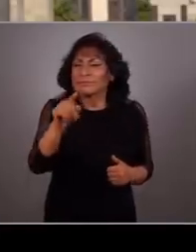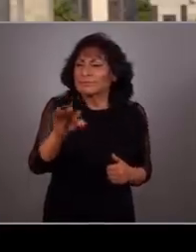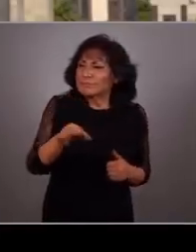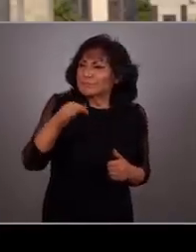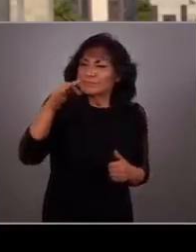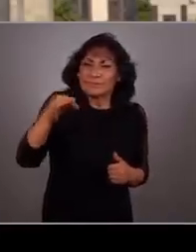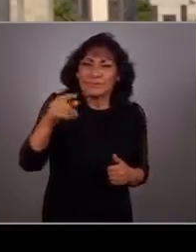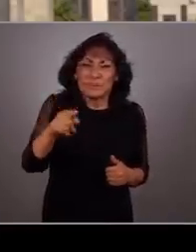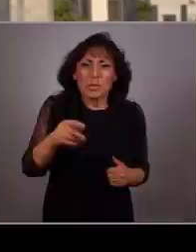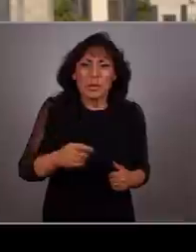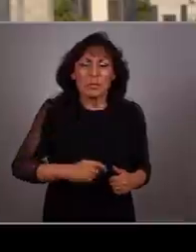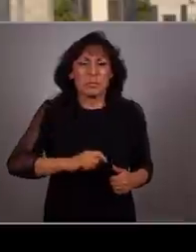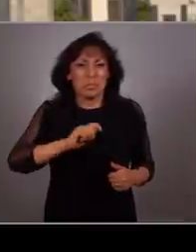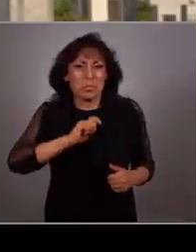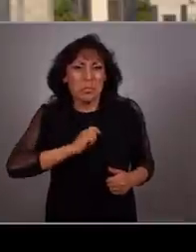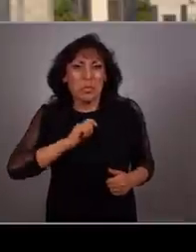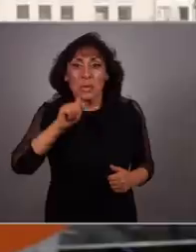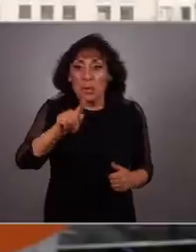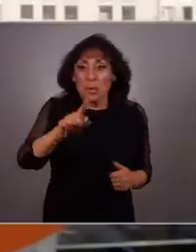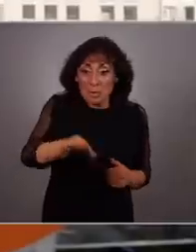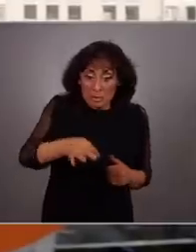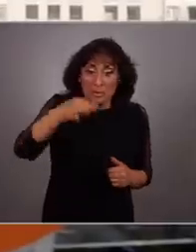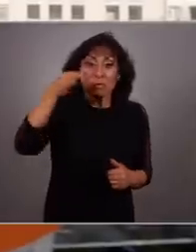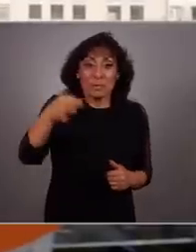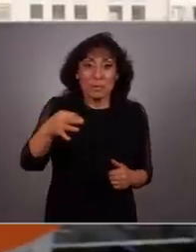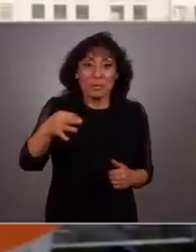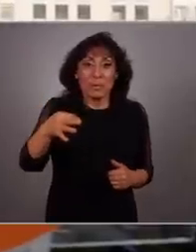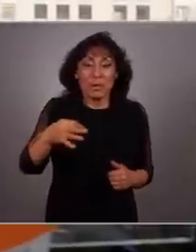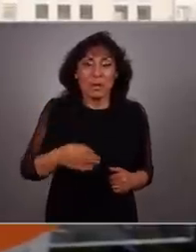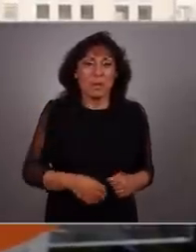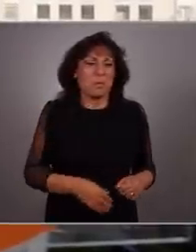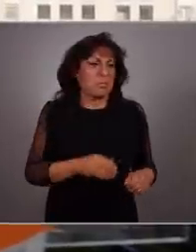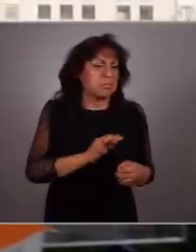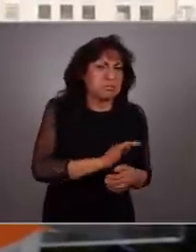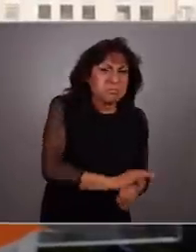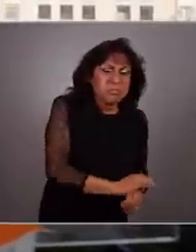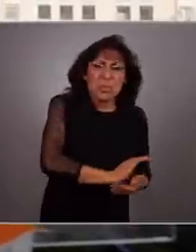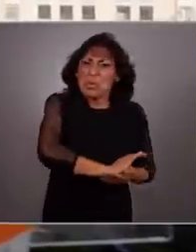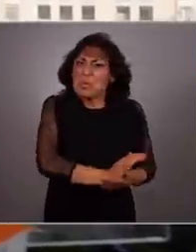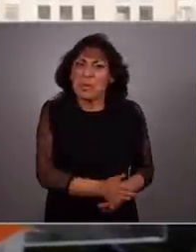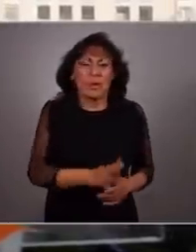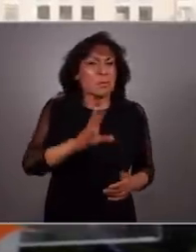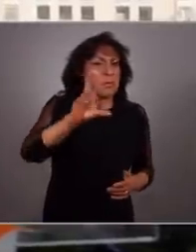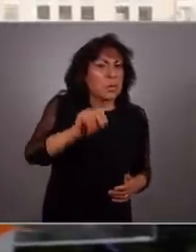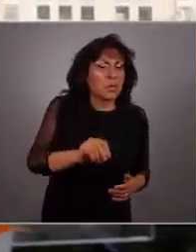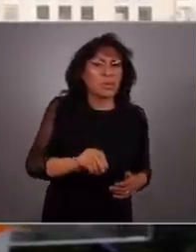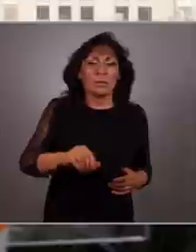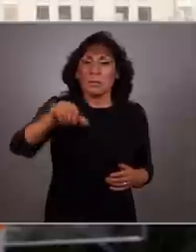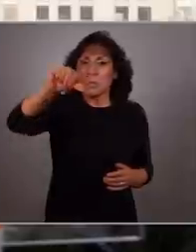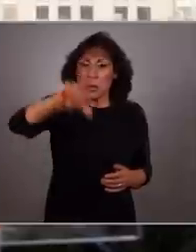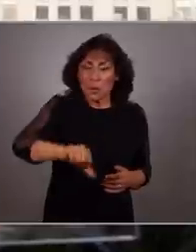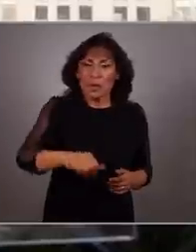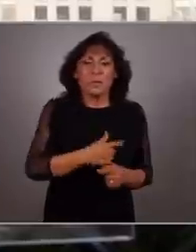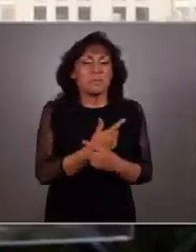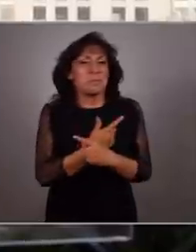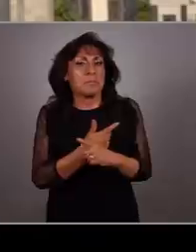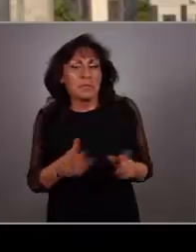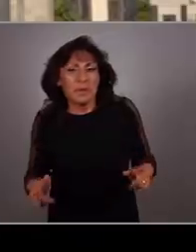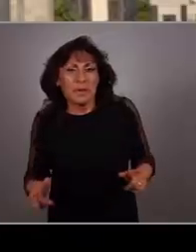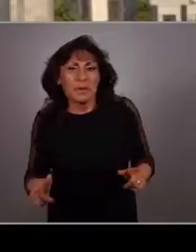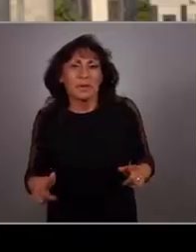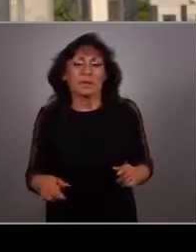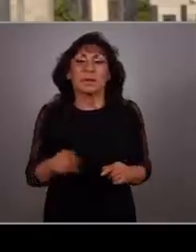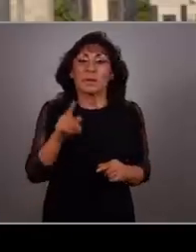a quien quieras. Es vivir la identidad que tú elijas sin ser condenado o discriminado. Hoy, hoy